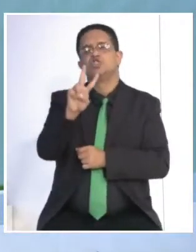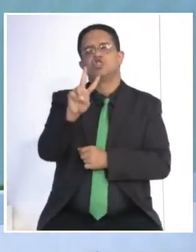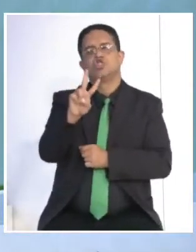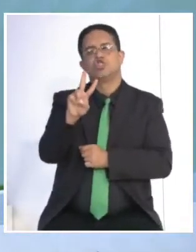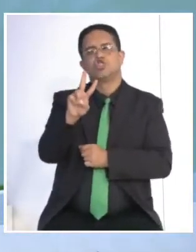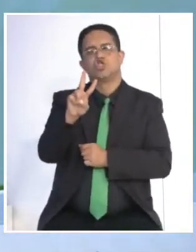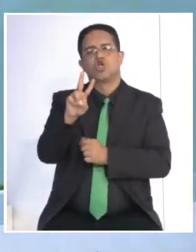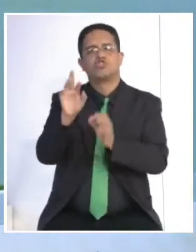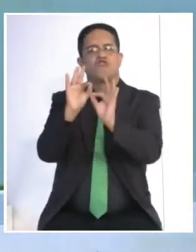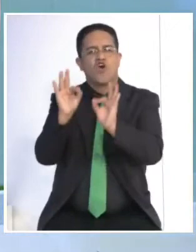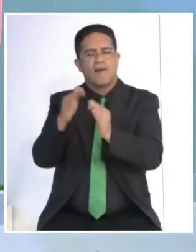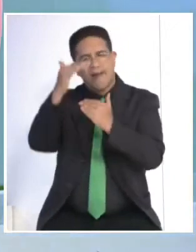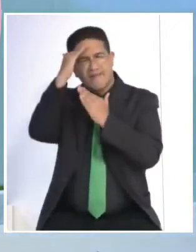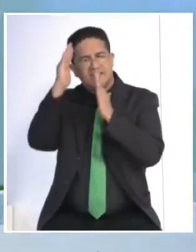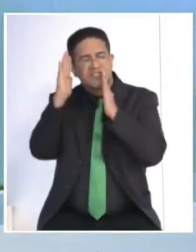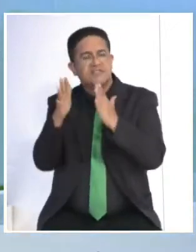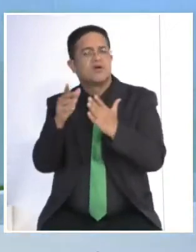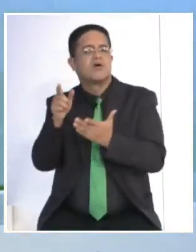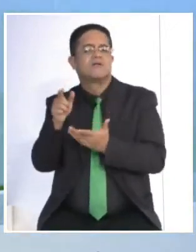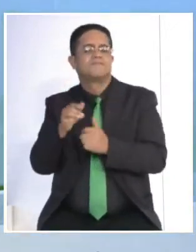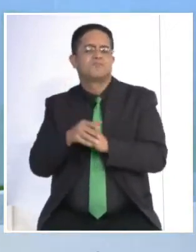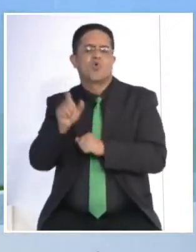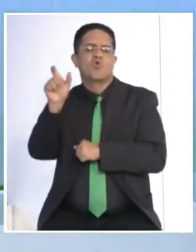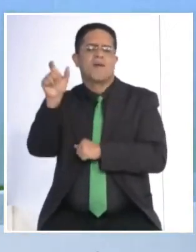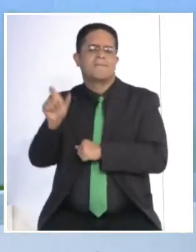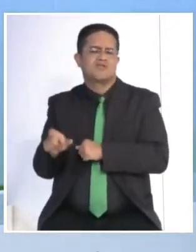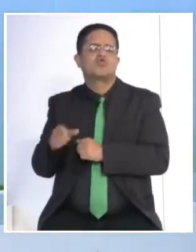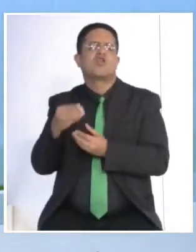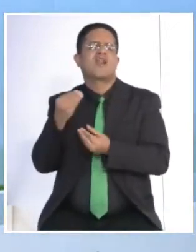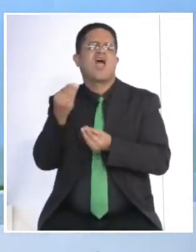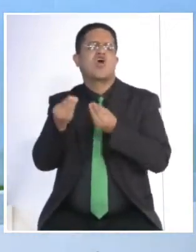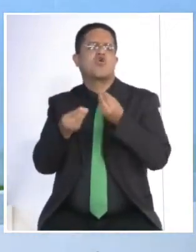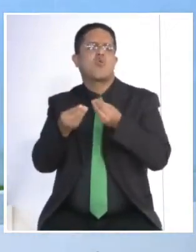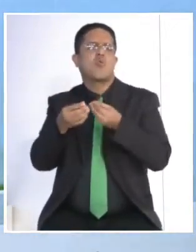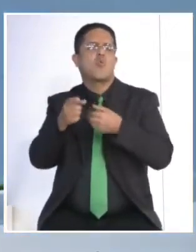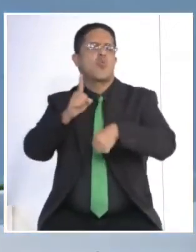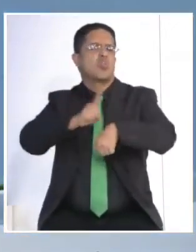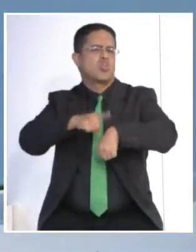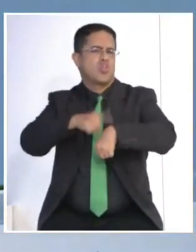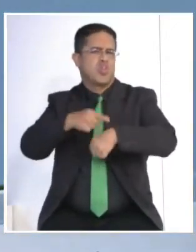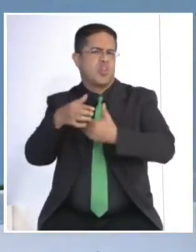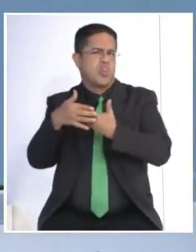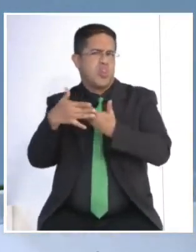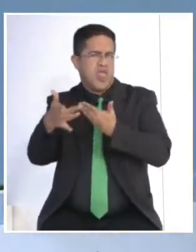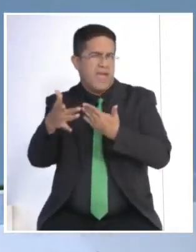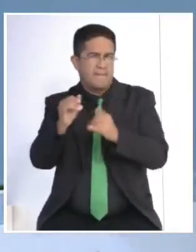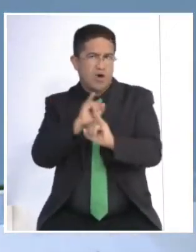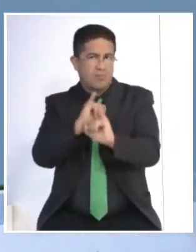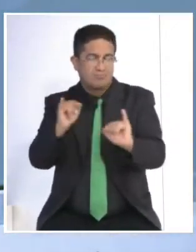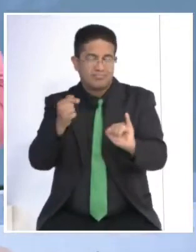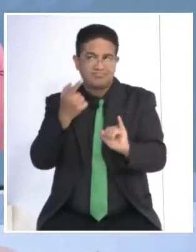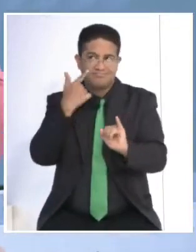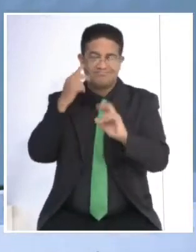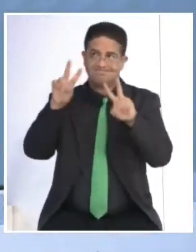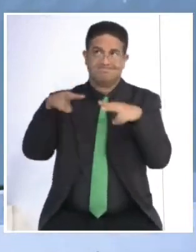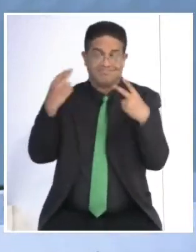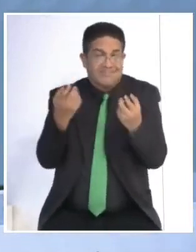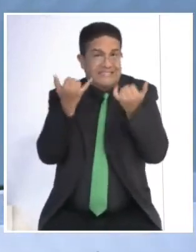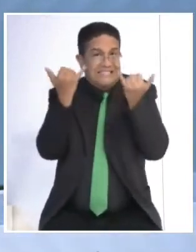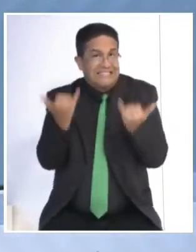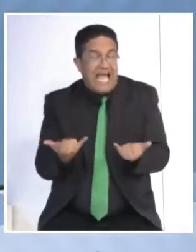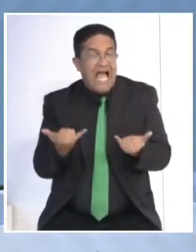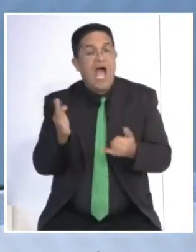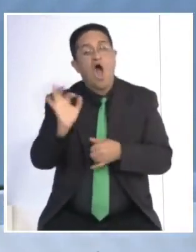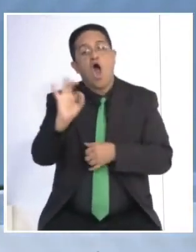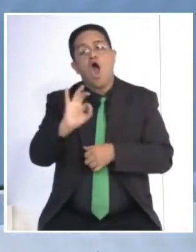Un paciente, ¿cuándo comienza a ver los primeros resultados? Sale de consulta y dice, ya los veo, debe